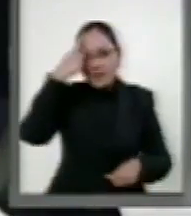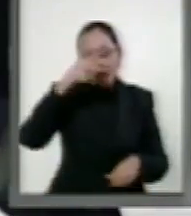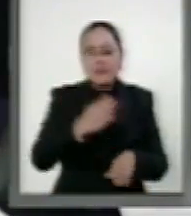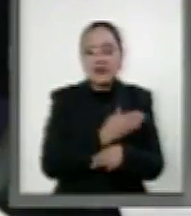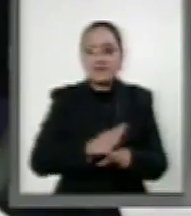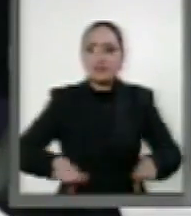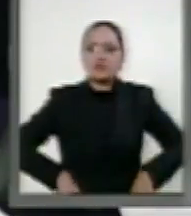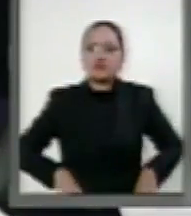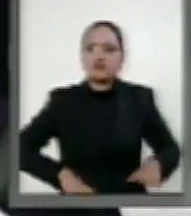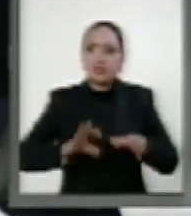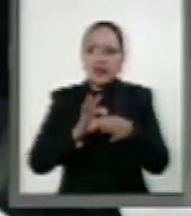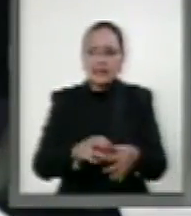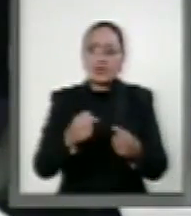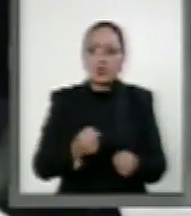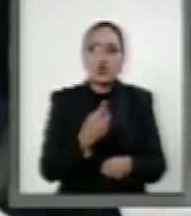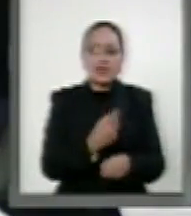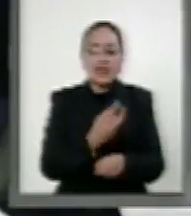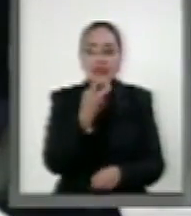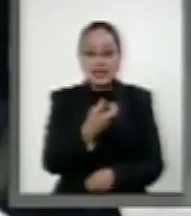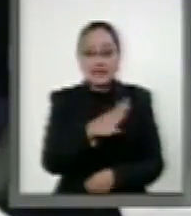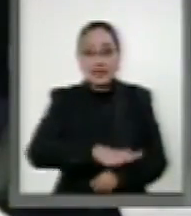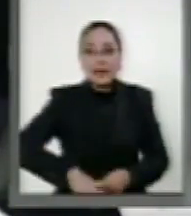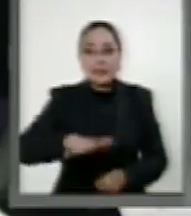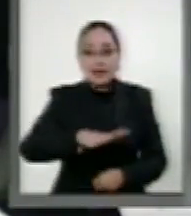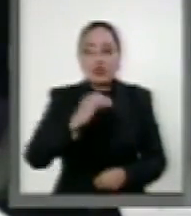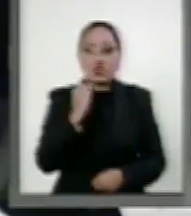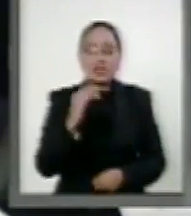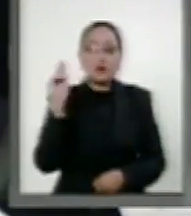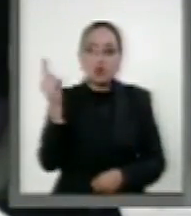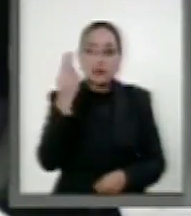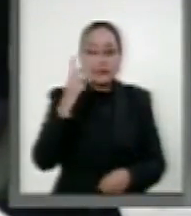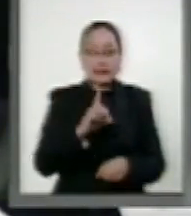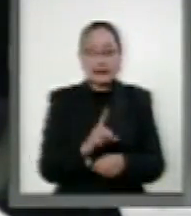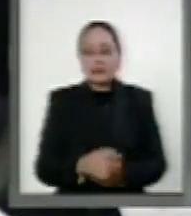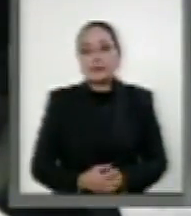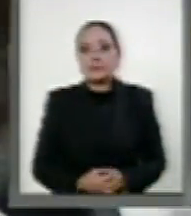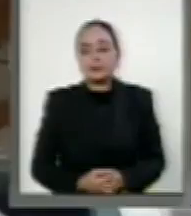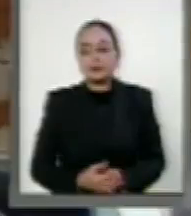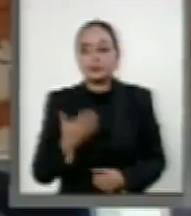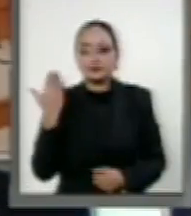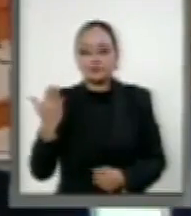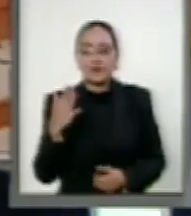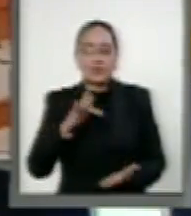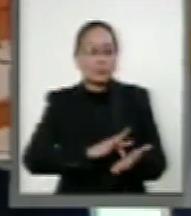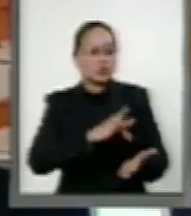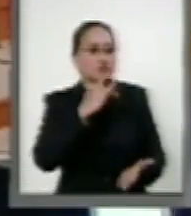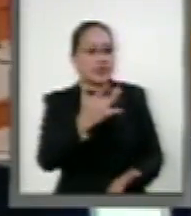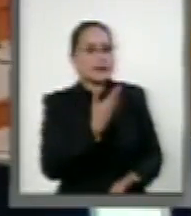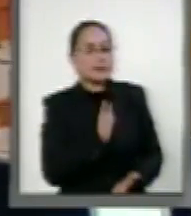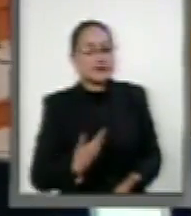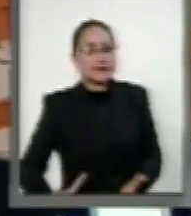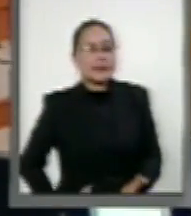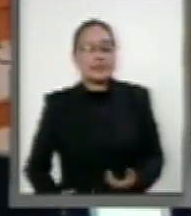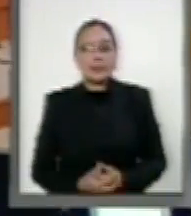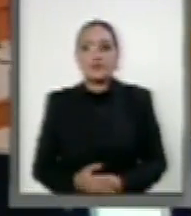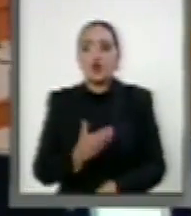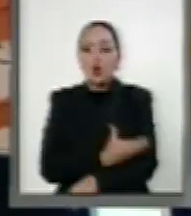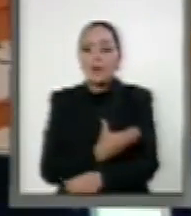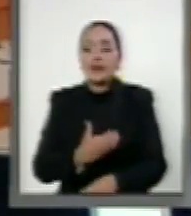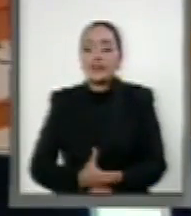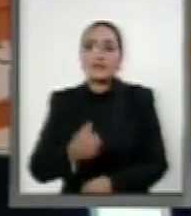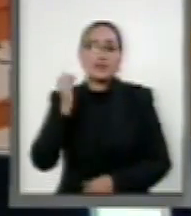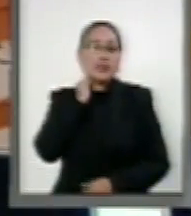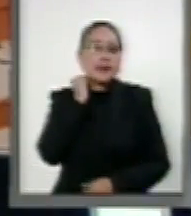la seguridad de ese Estado y de su universidad. Tiene la palabra, senadora. Muchas gracias, presidenta. Compañeras